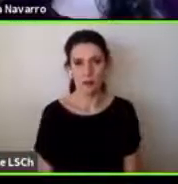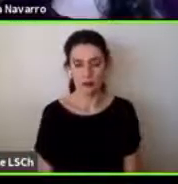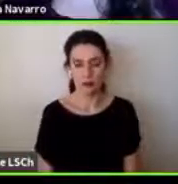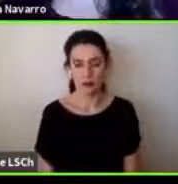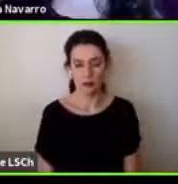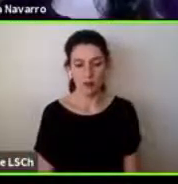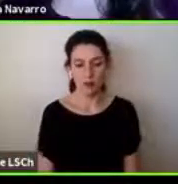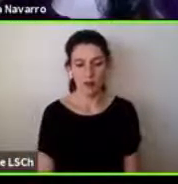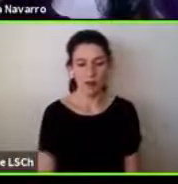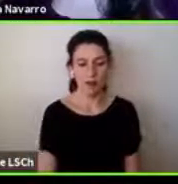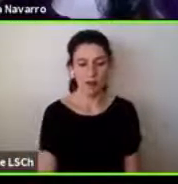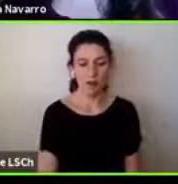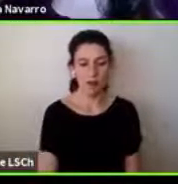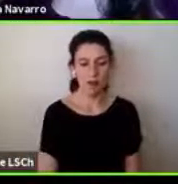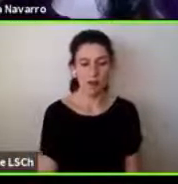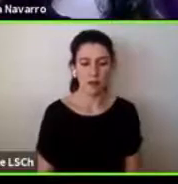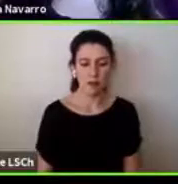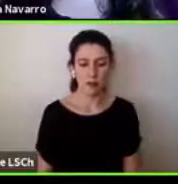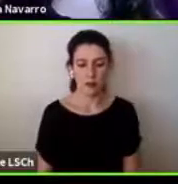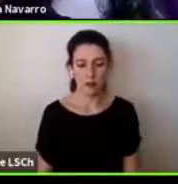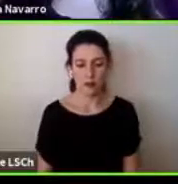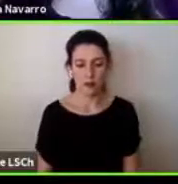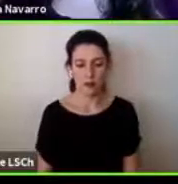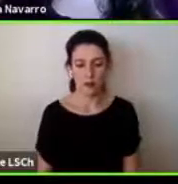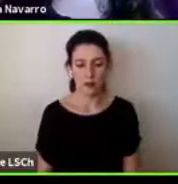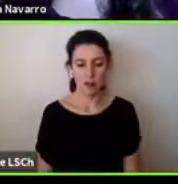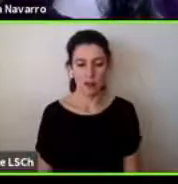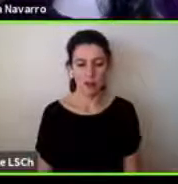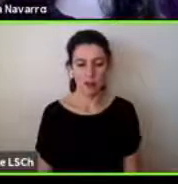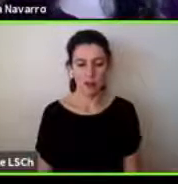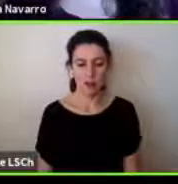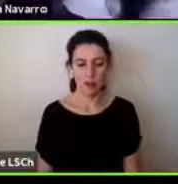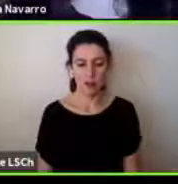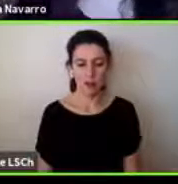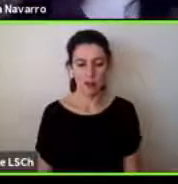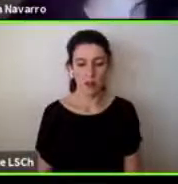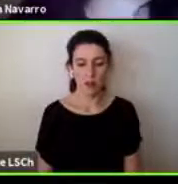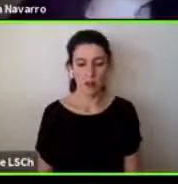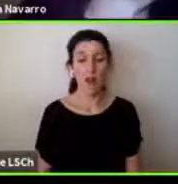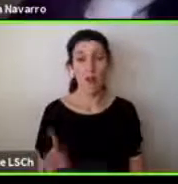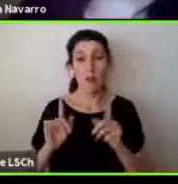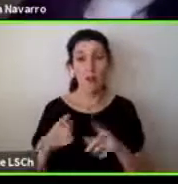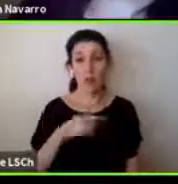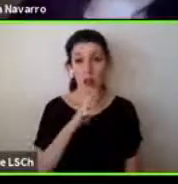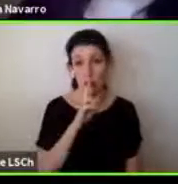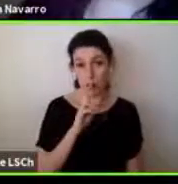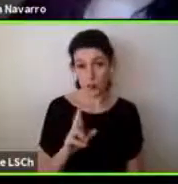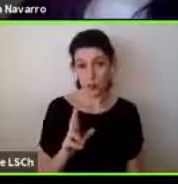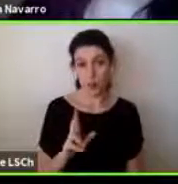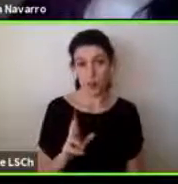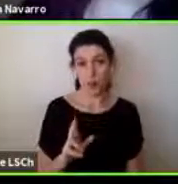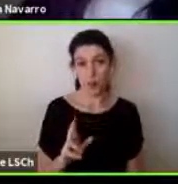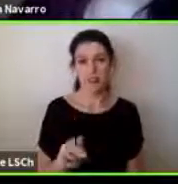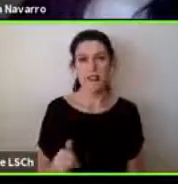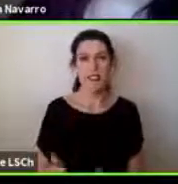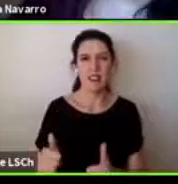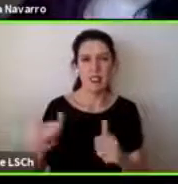Almudena quizás respondo yo a eso creo que el primer desafío tuvo que ver con